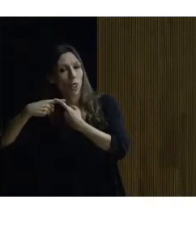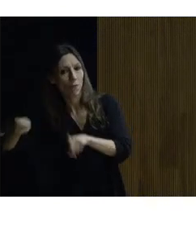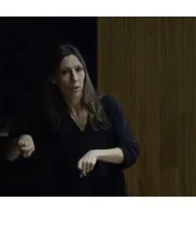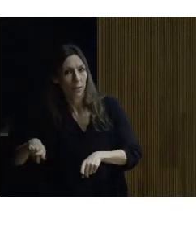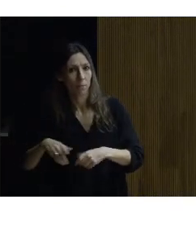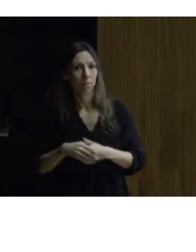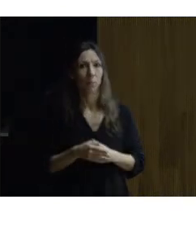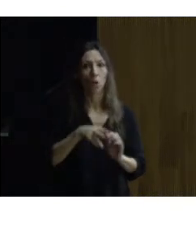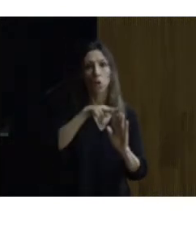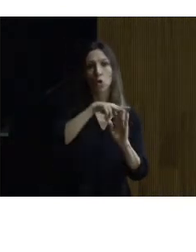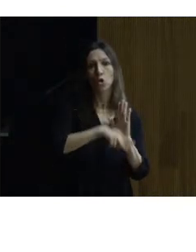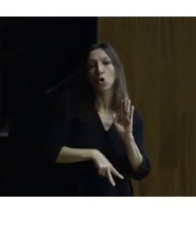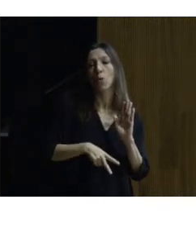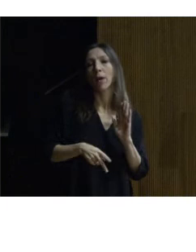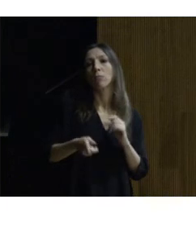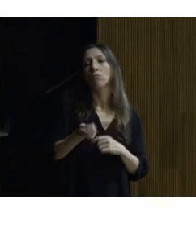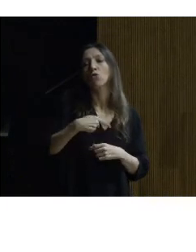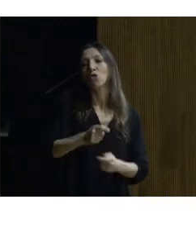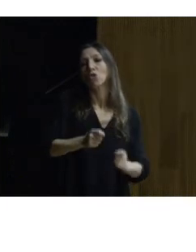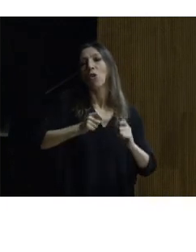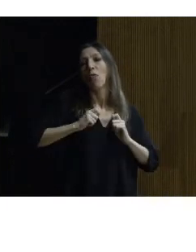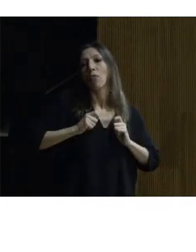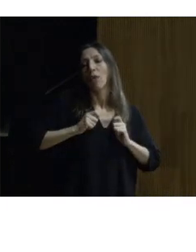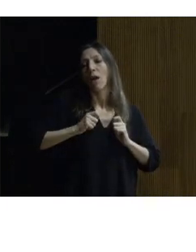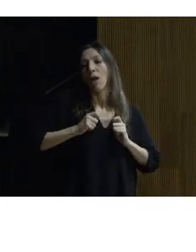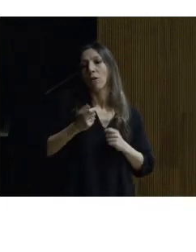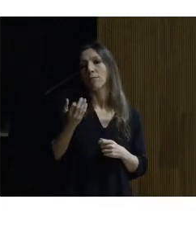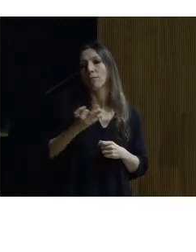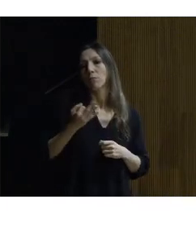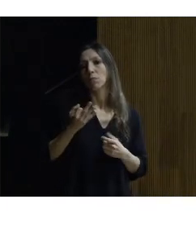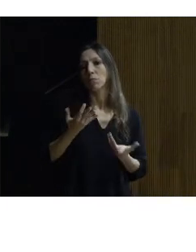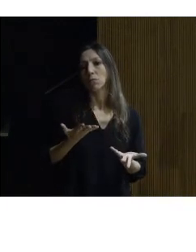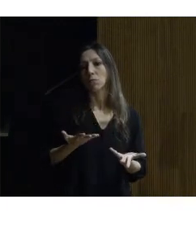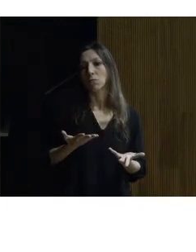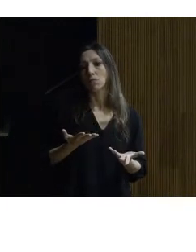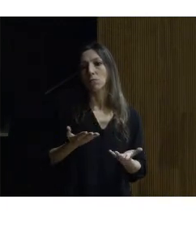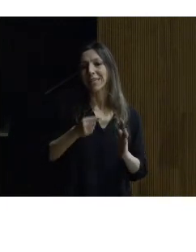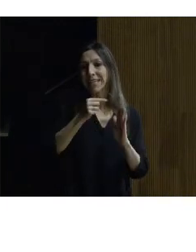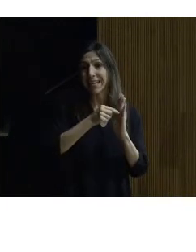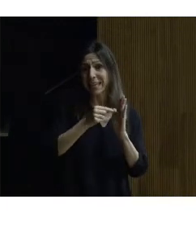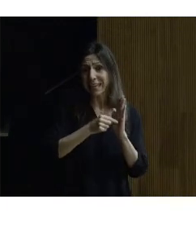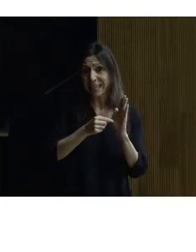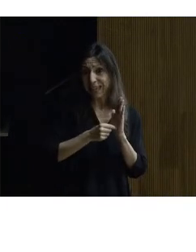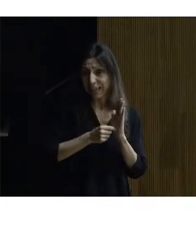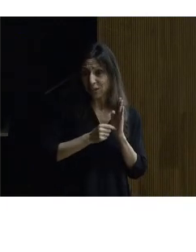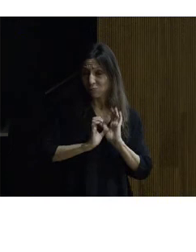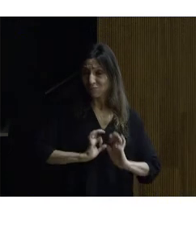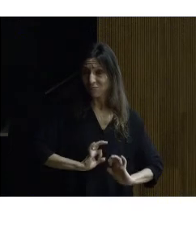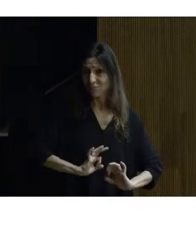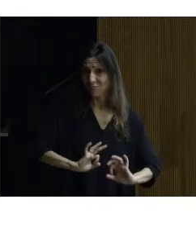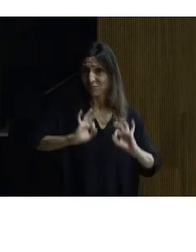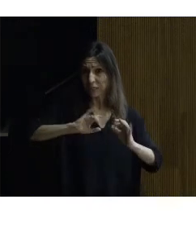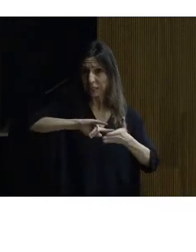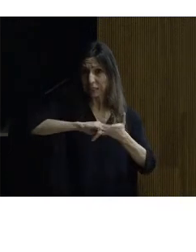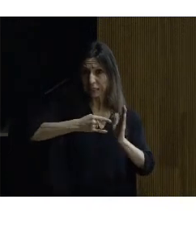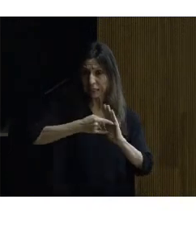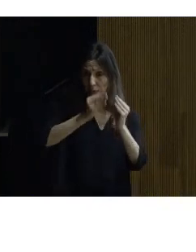la norma lo que nos va a permitir es tener un criterio objetivo de que el sistema